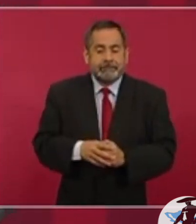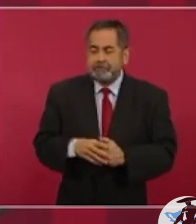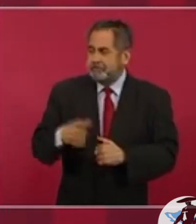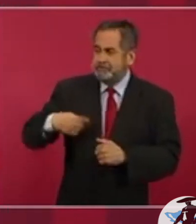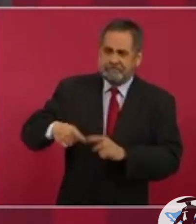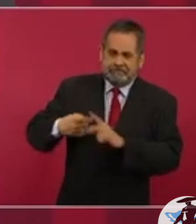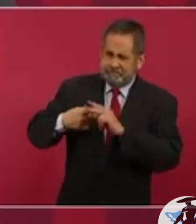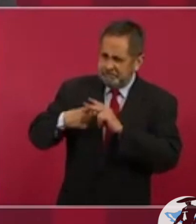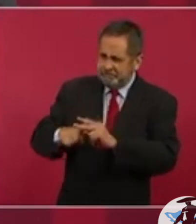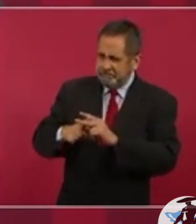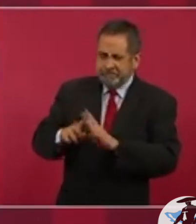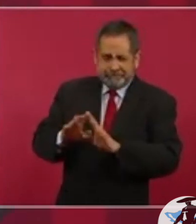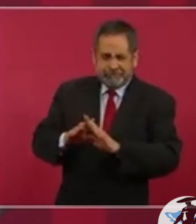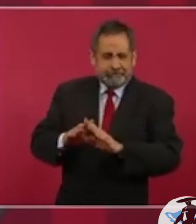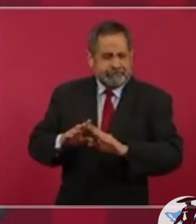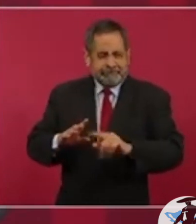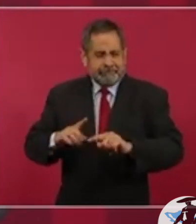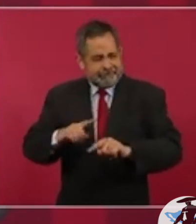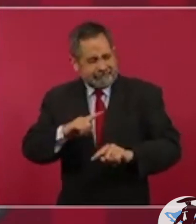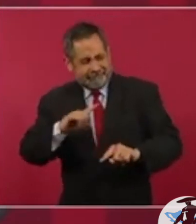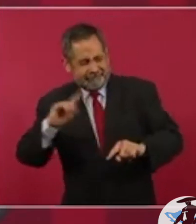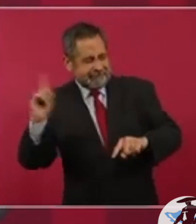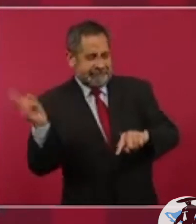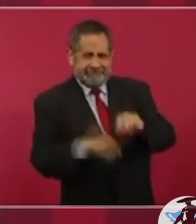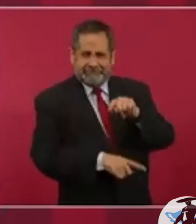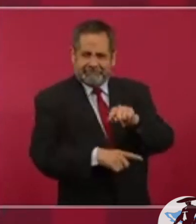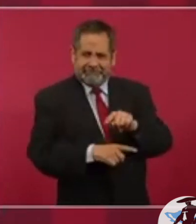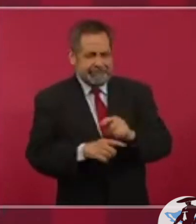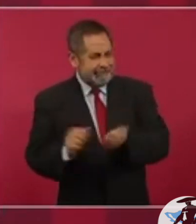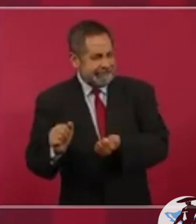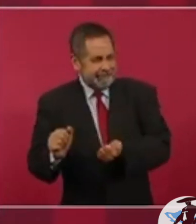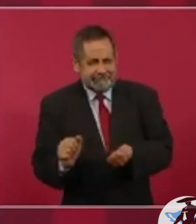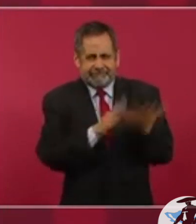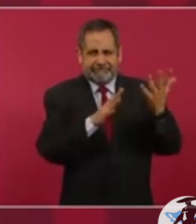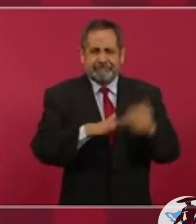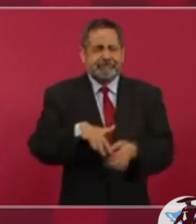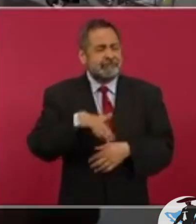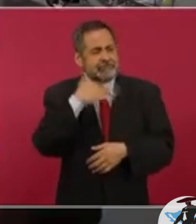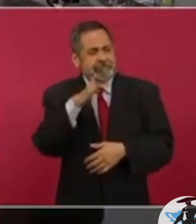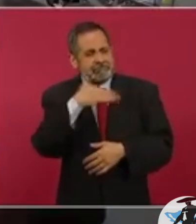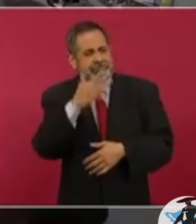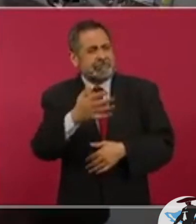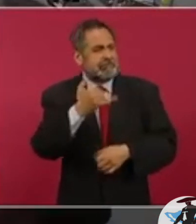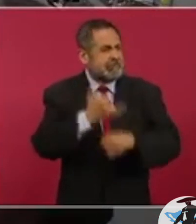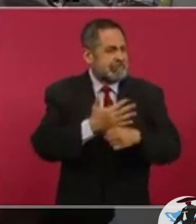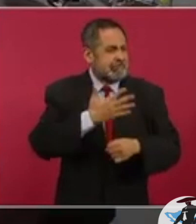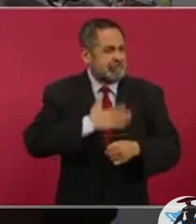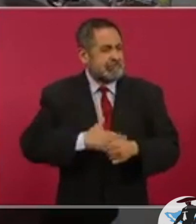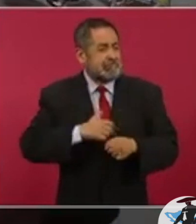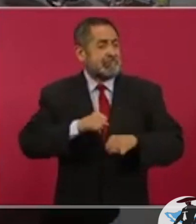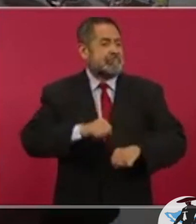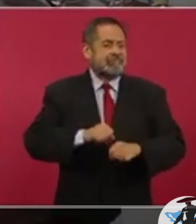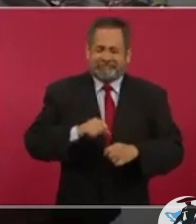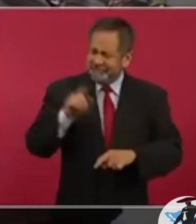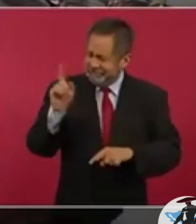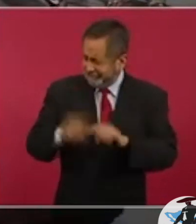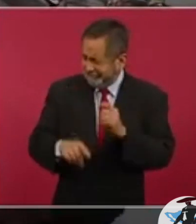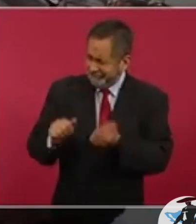arrancando de raíz el régimen de corrupción, de injusticias, de privilegios.